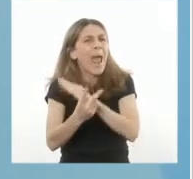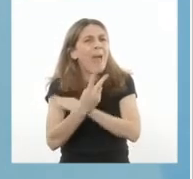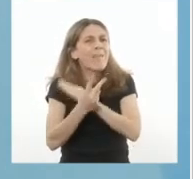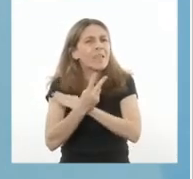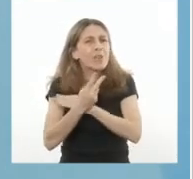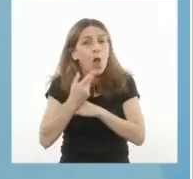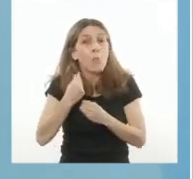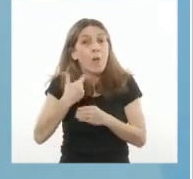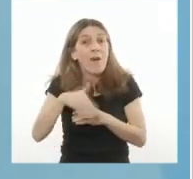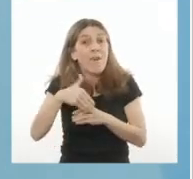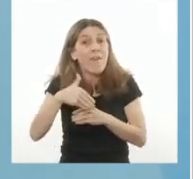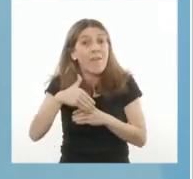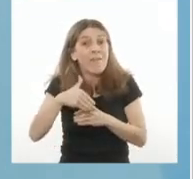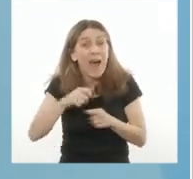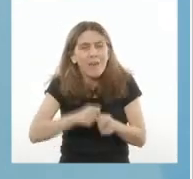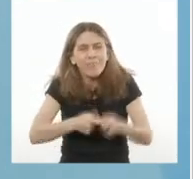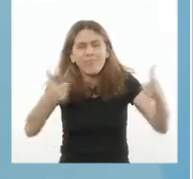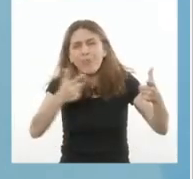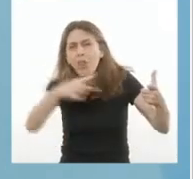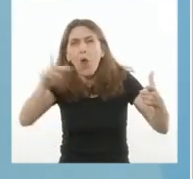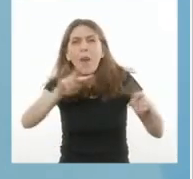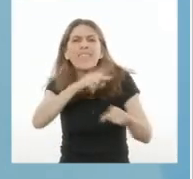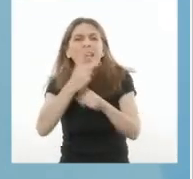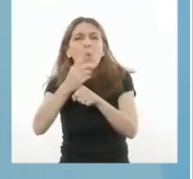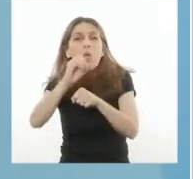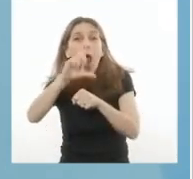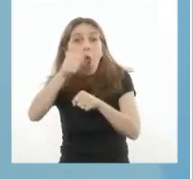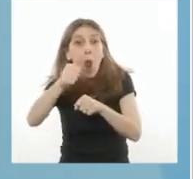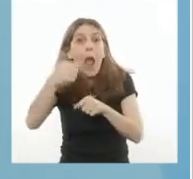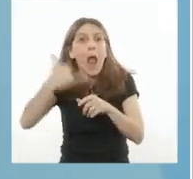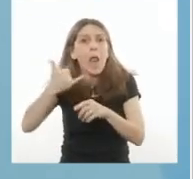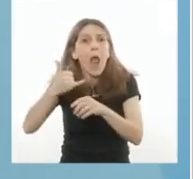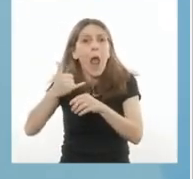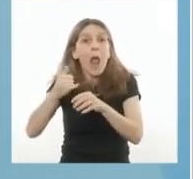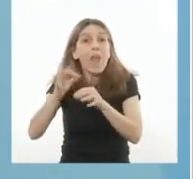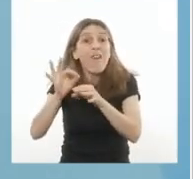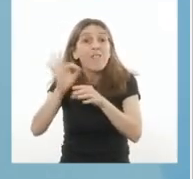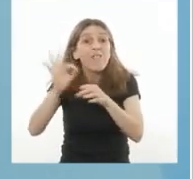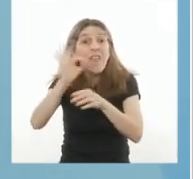ola y de las nuevas variantes del COVID que aparecían.